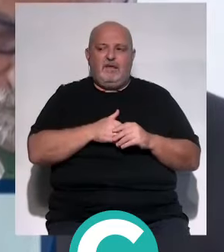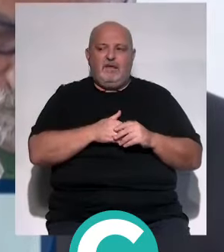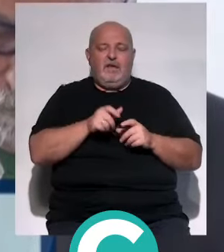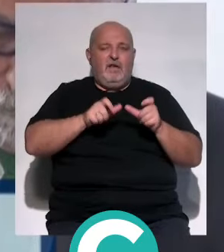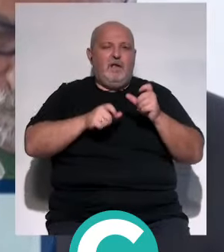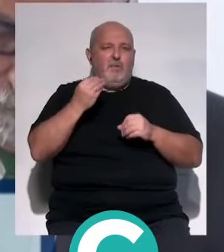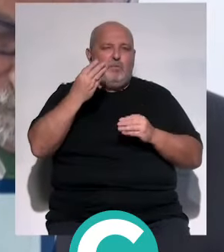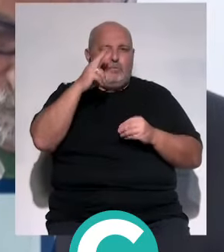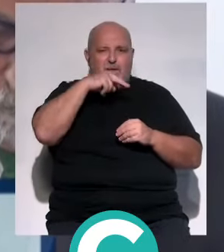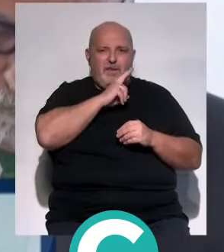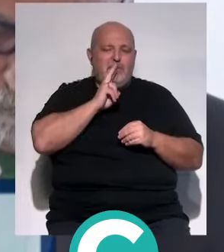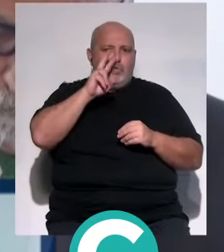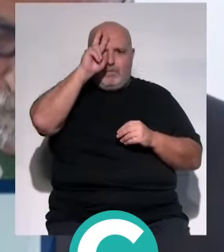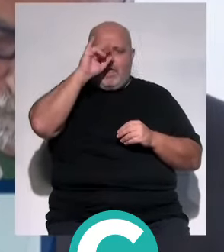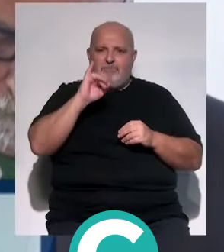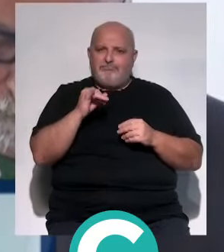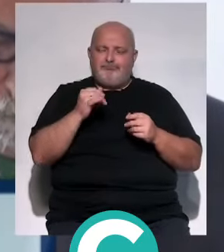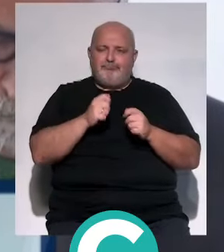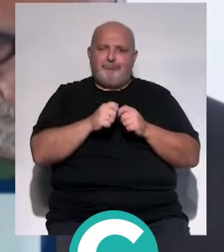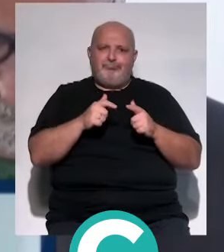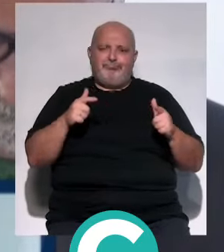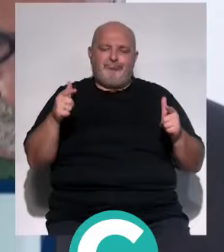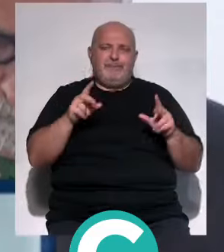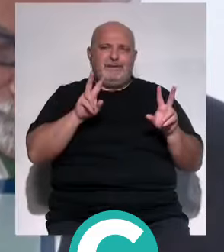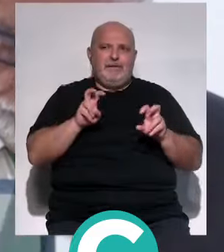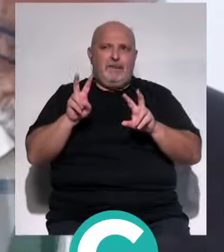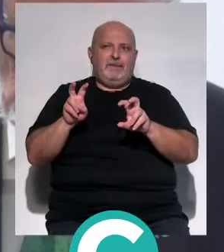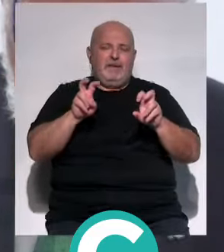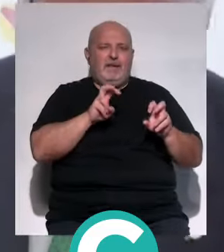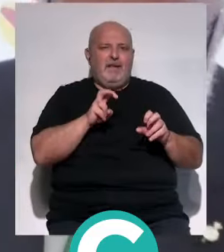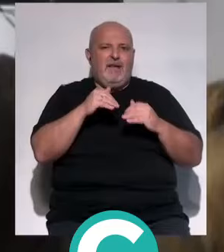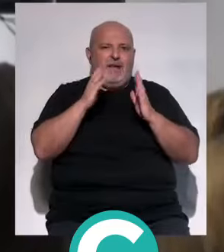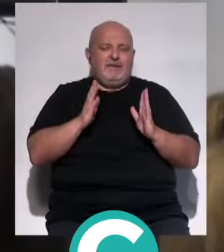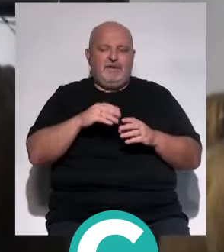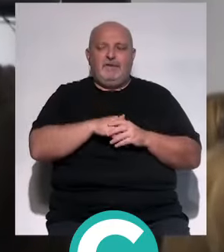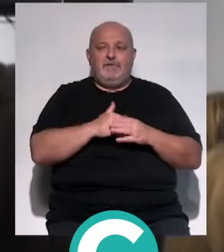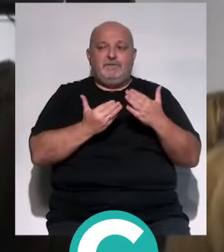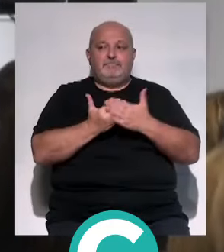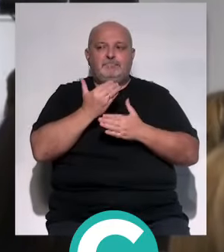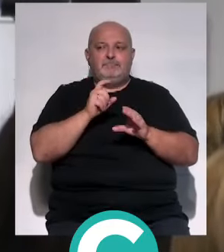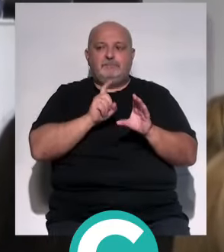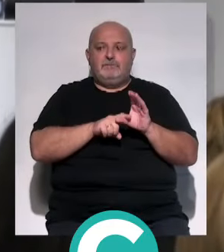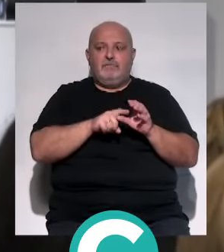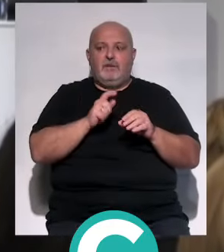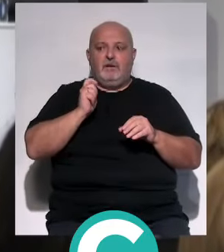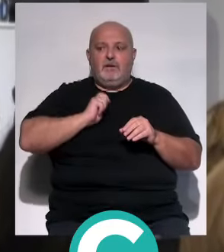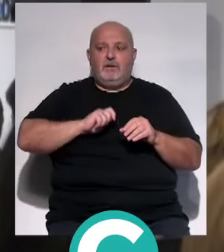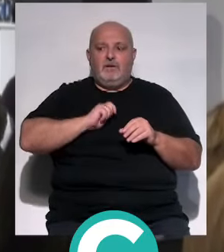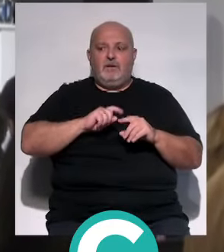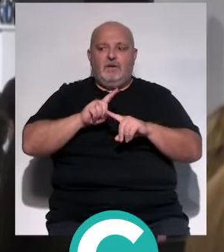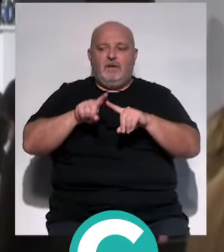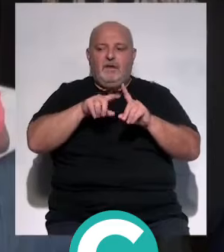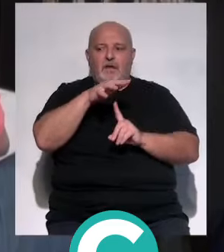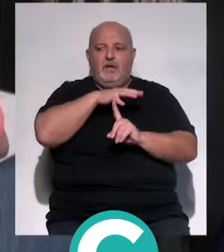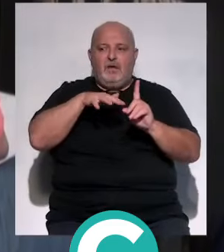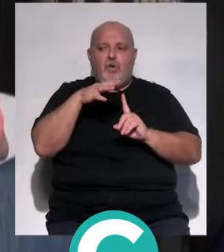somos muchos los padres los que nos preocupa, yo creo que desde los grandes temas que están sobre la mesa, en las casas. En la jornada han participado profesionales de distintos